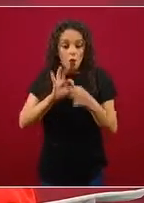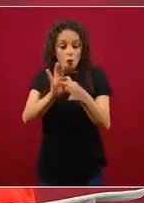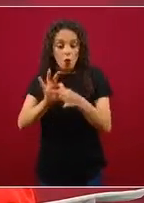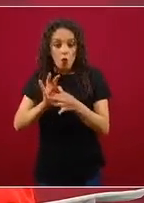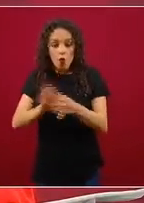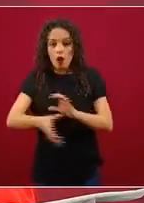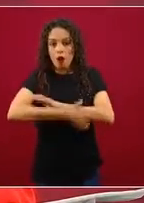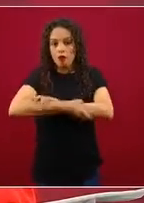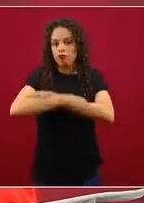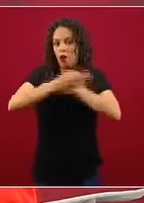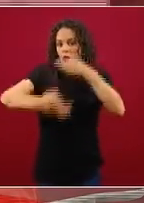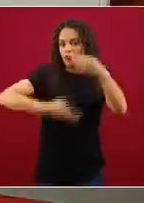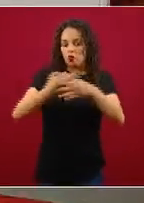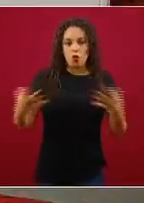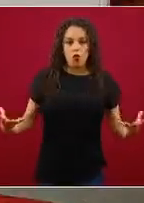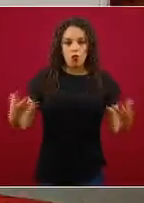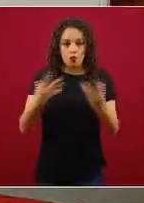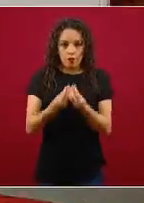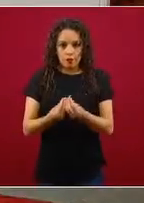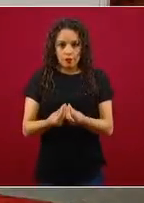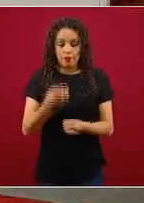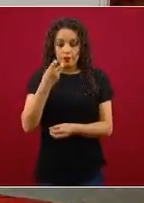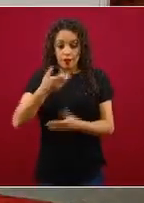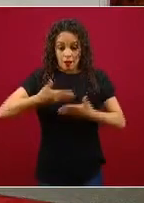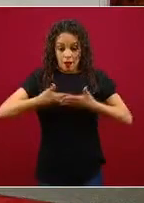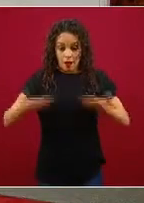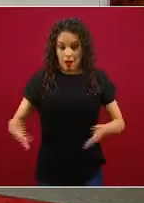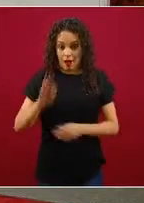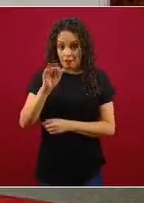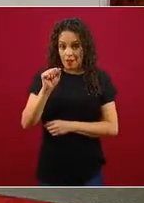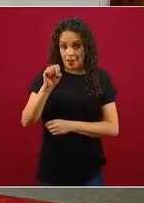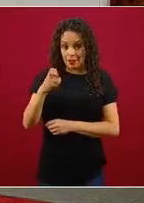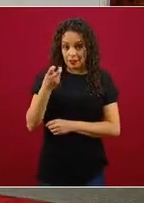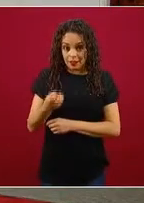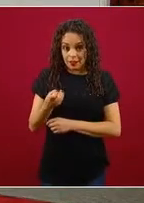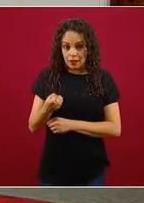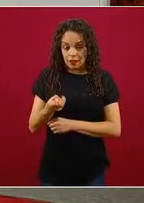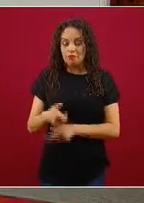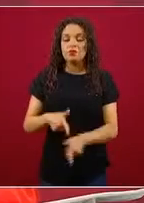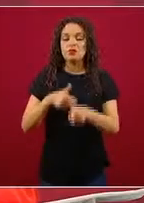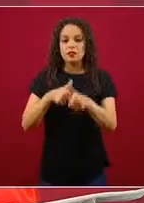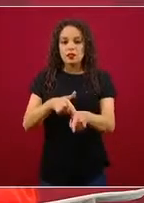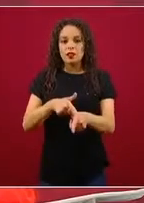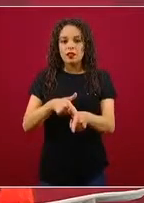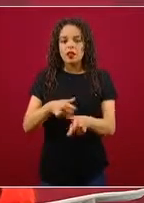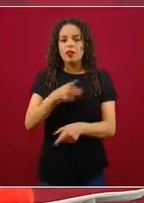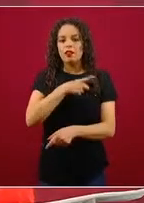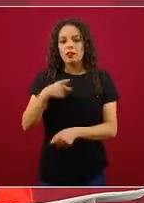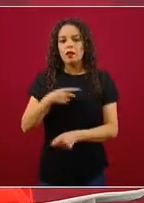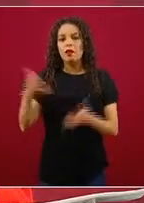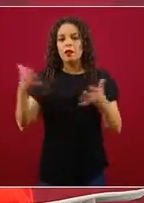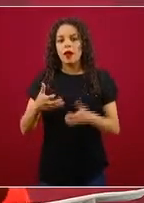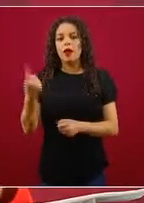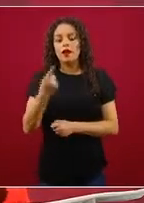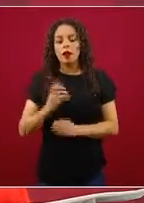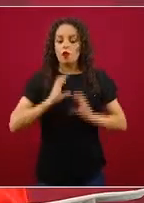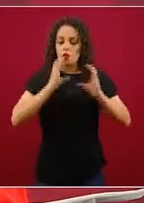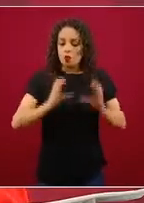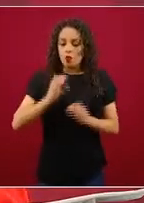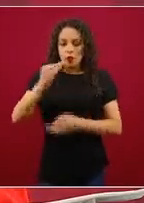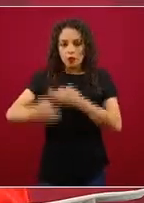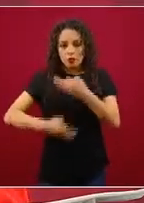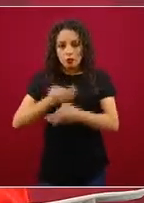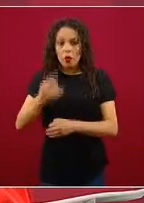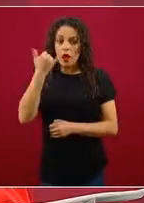todos. Entonces, la tarea en esta fase sigue siendo cuidarnos todos, cuidarse cada quien, y